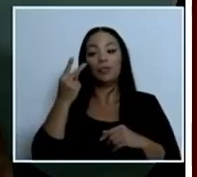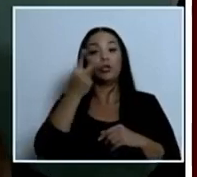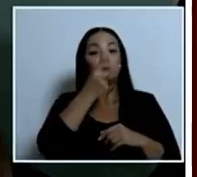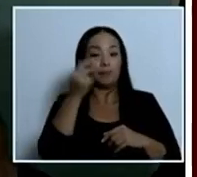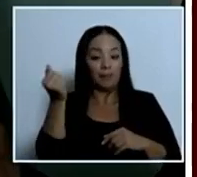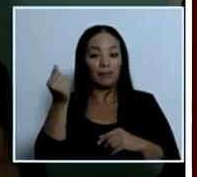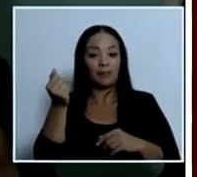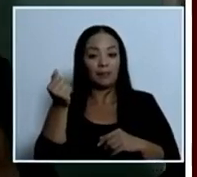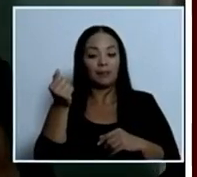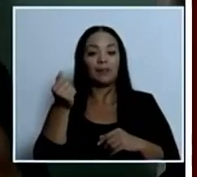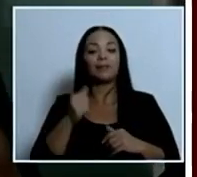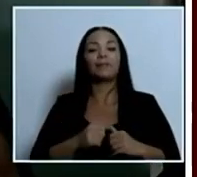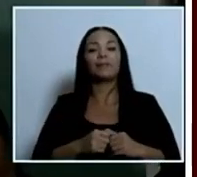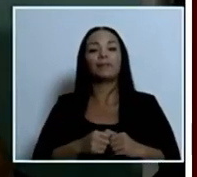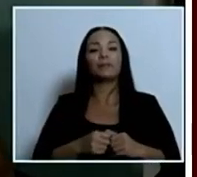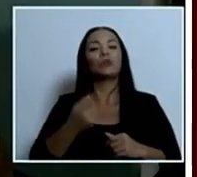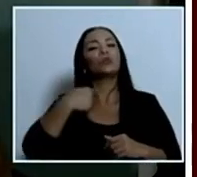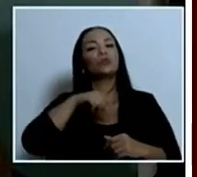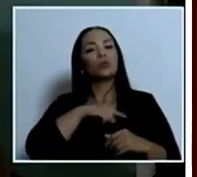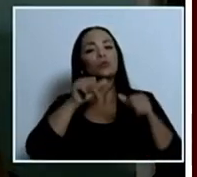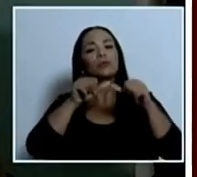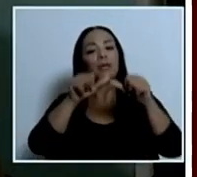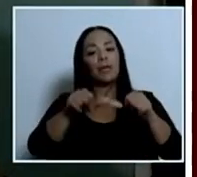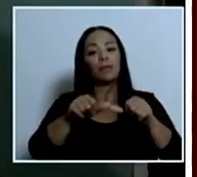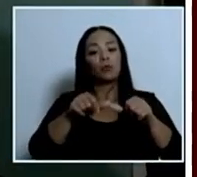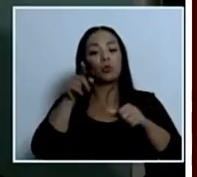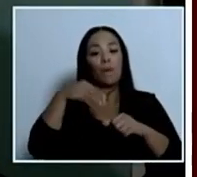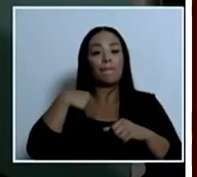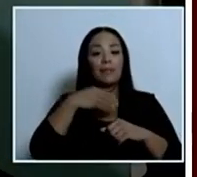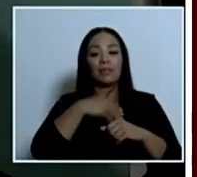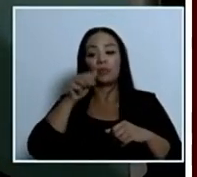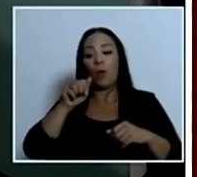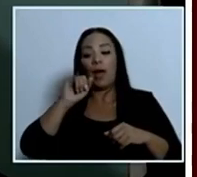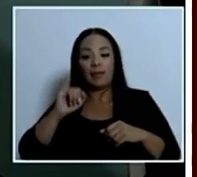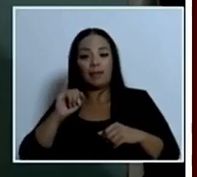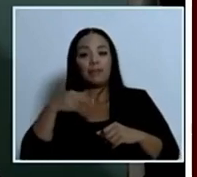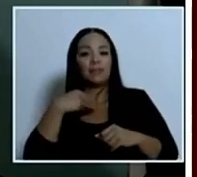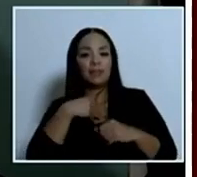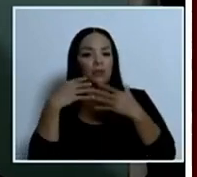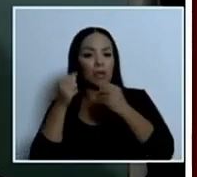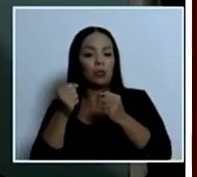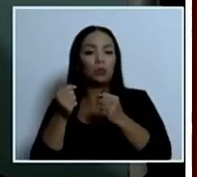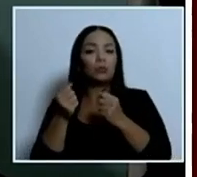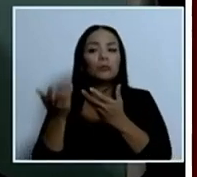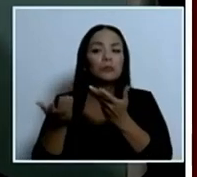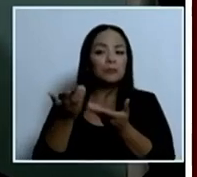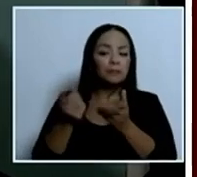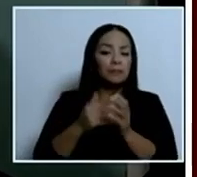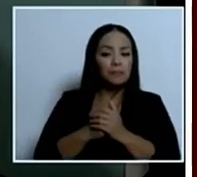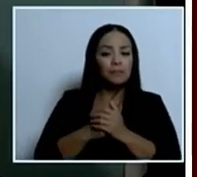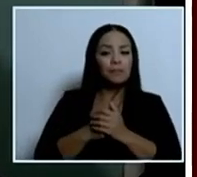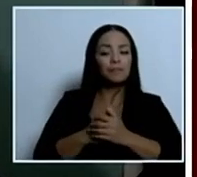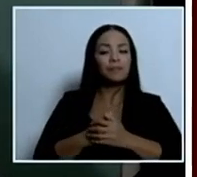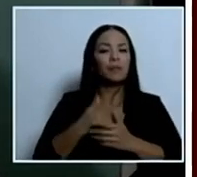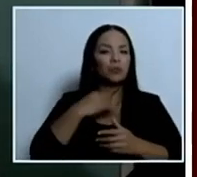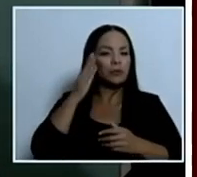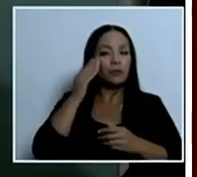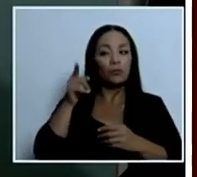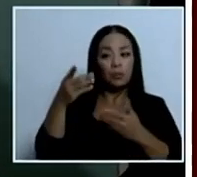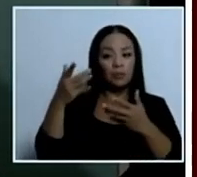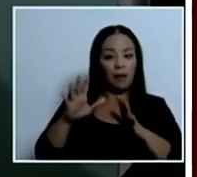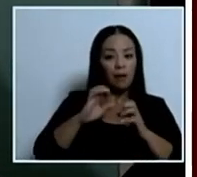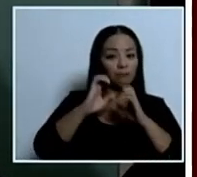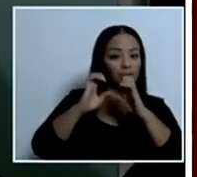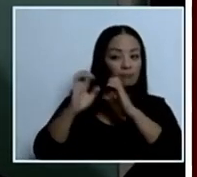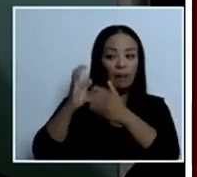estamos con jerarca interino de salud quiero saber si usted ha estado pues entrevistando algunas personas y